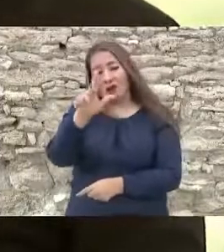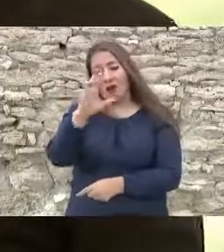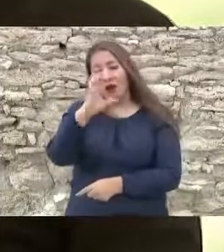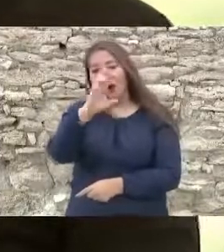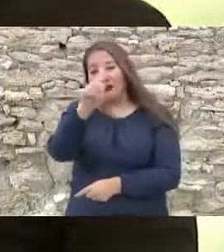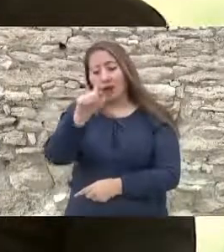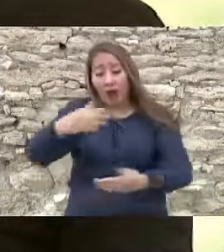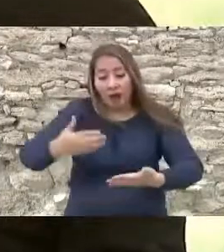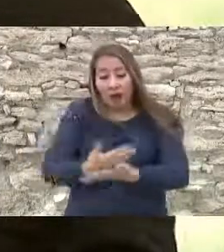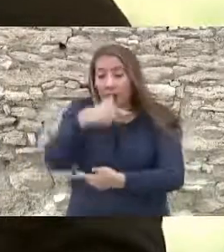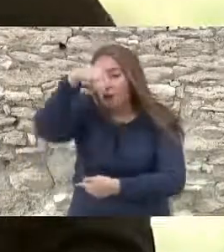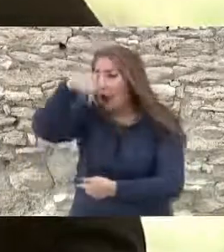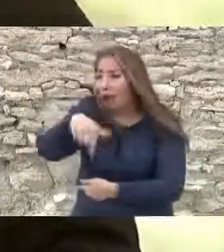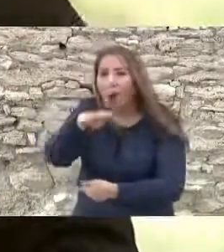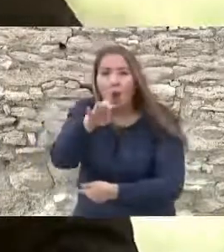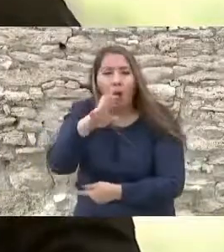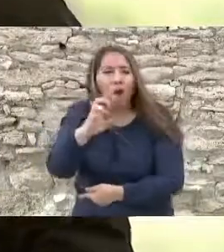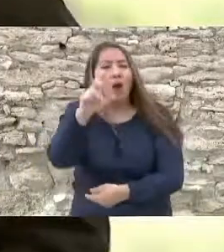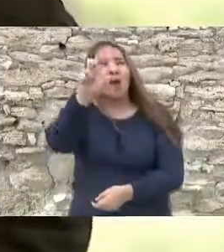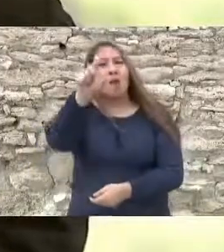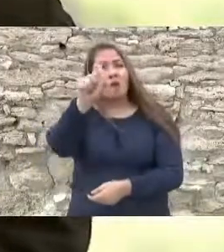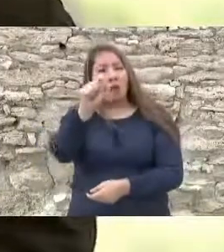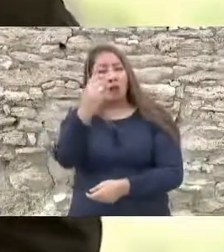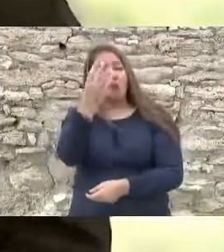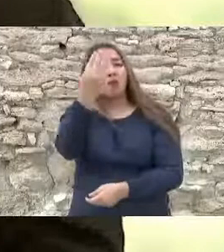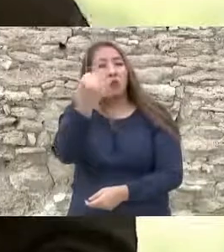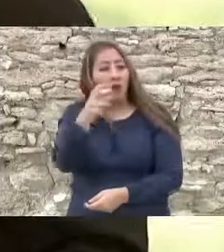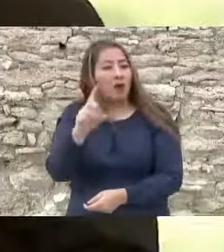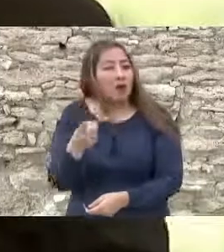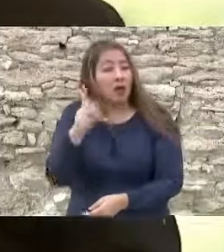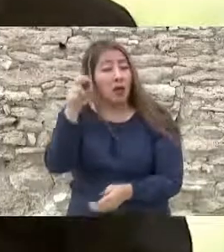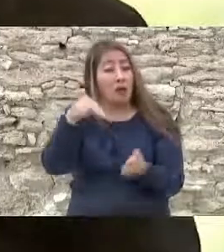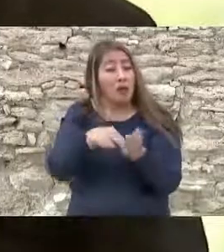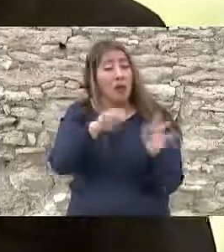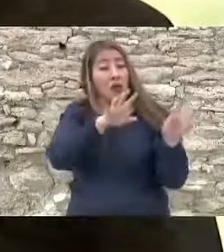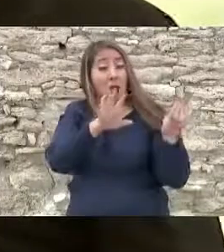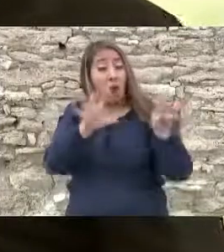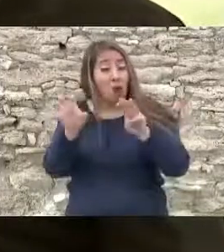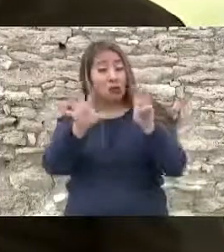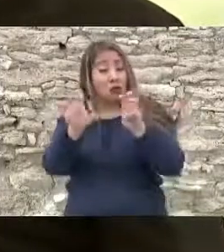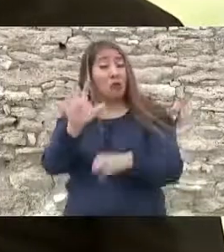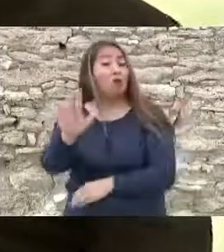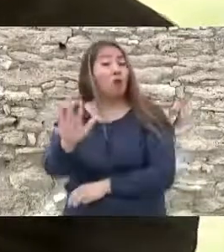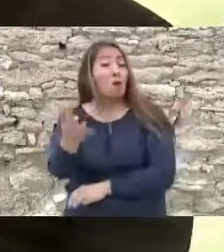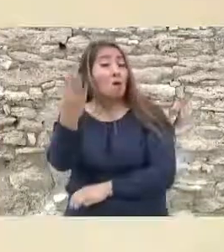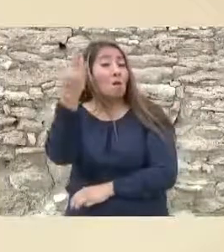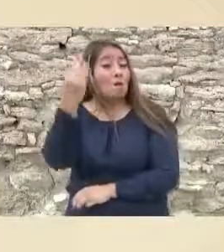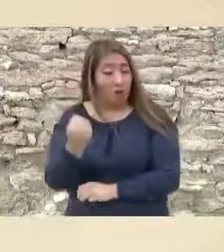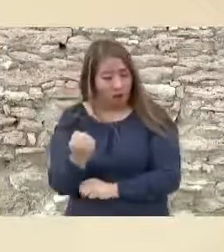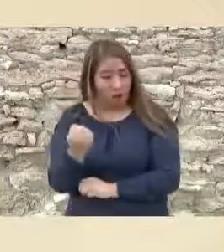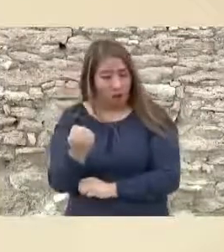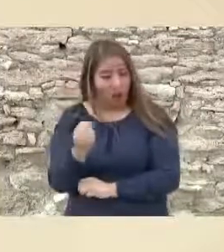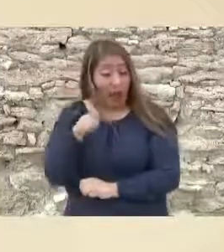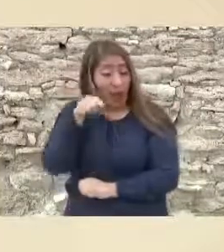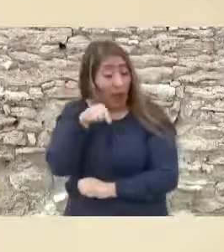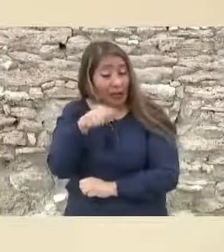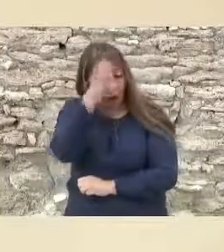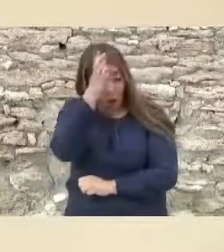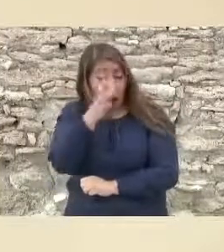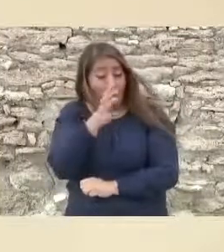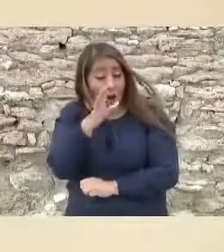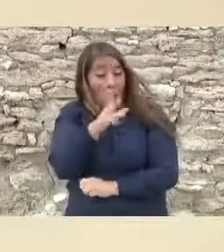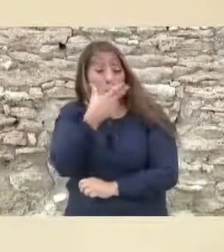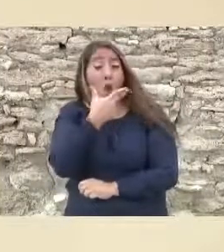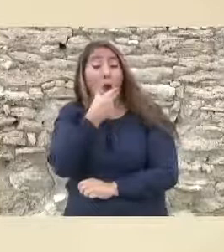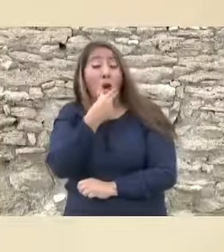quien nació aquí el 29 de diciembre de 1859. Este coahuilense